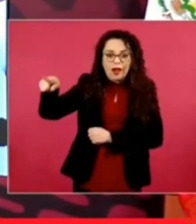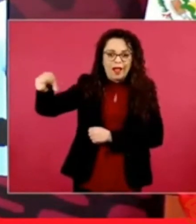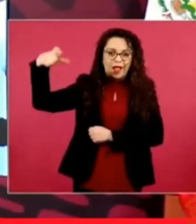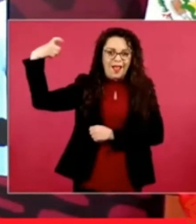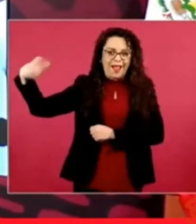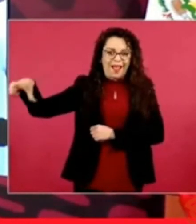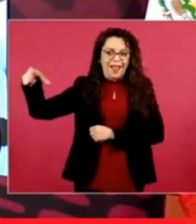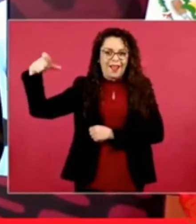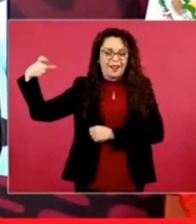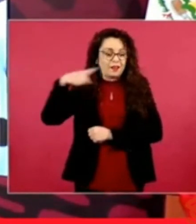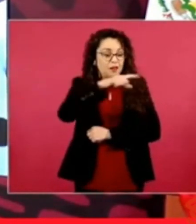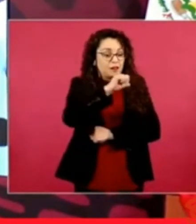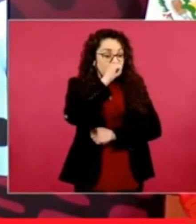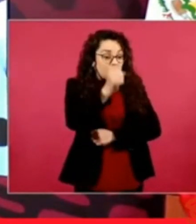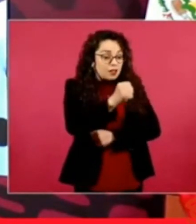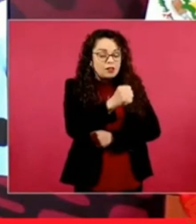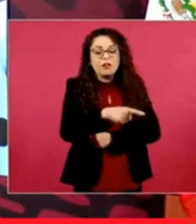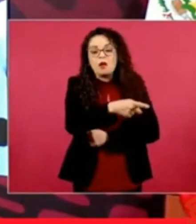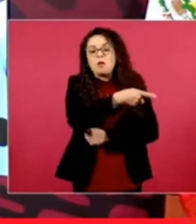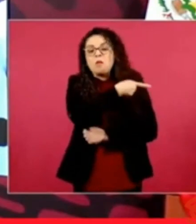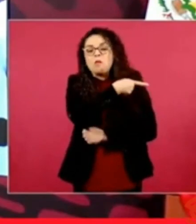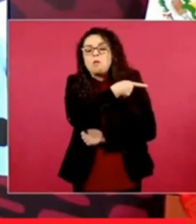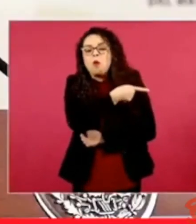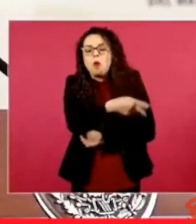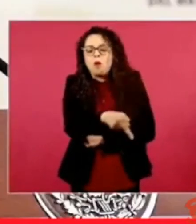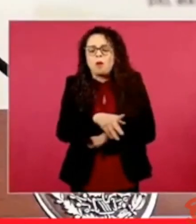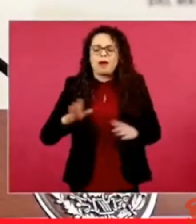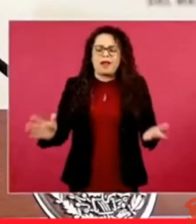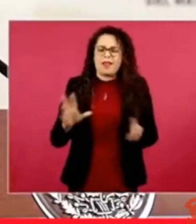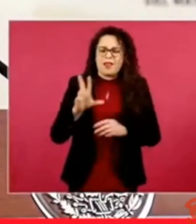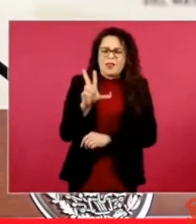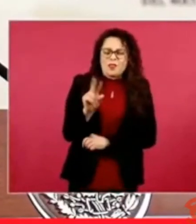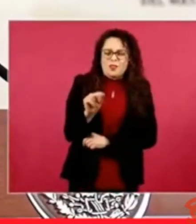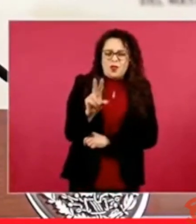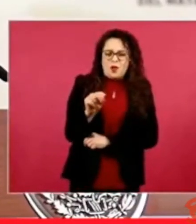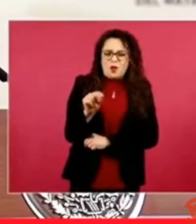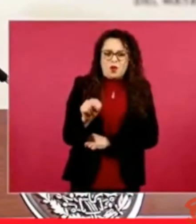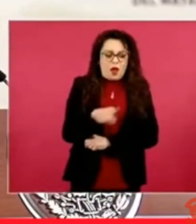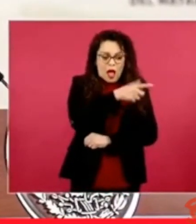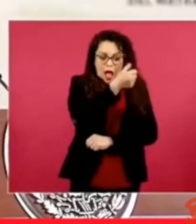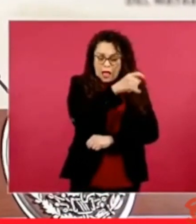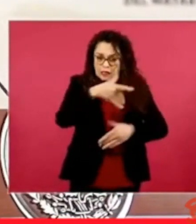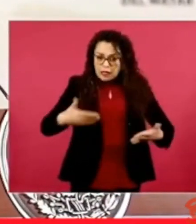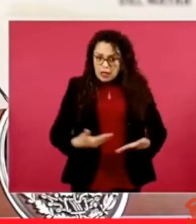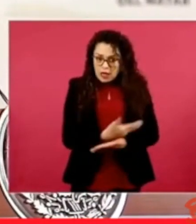y que el que nace pobre tiene que morir pobre.